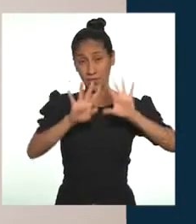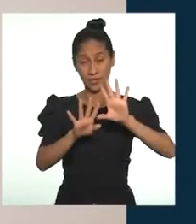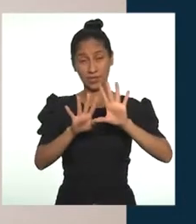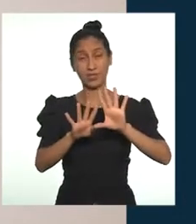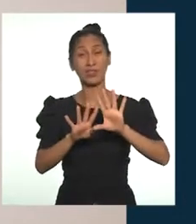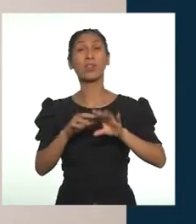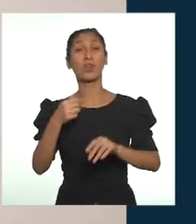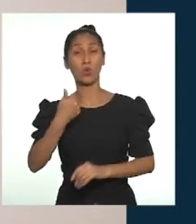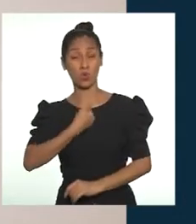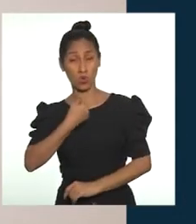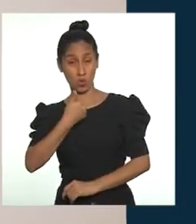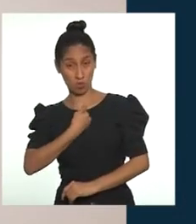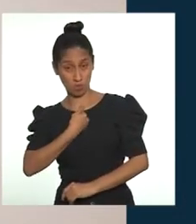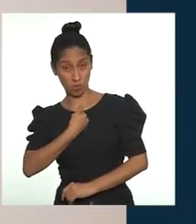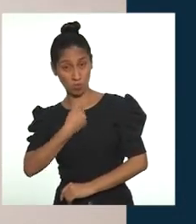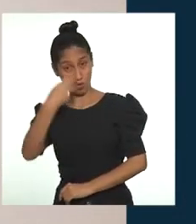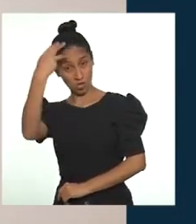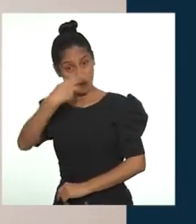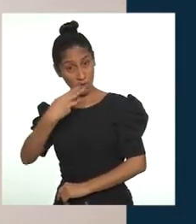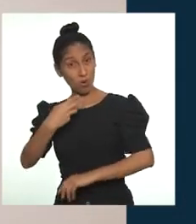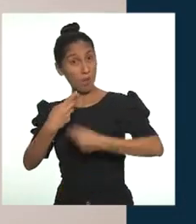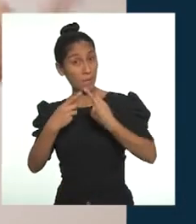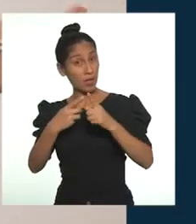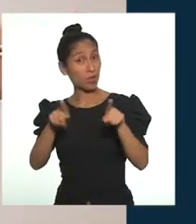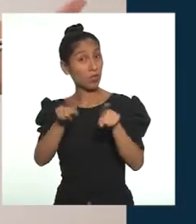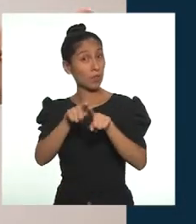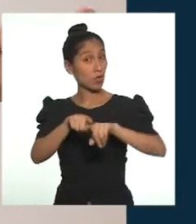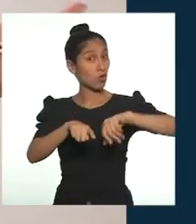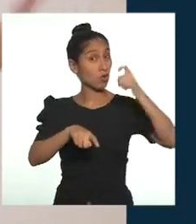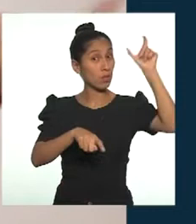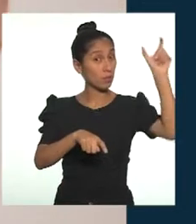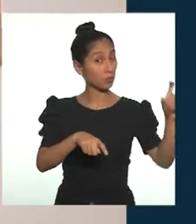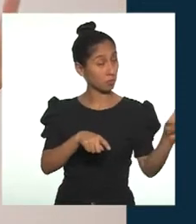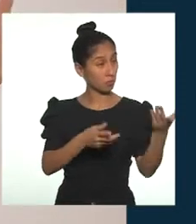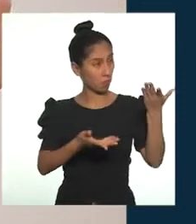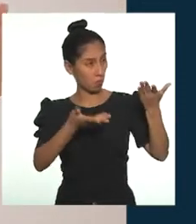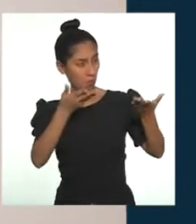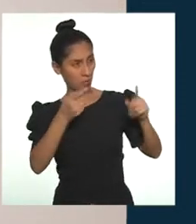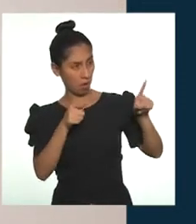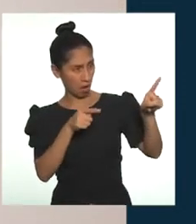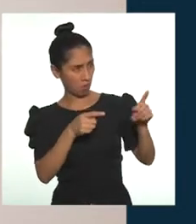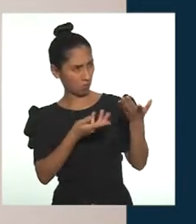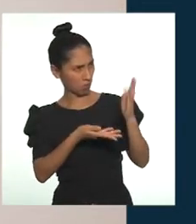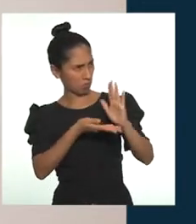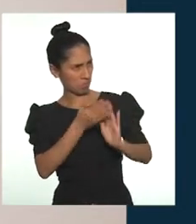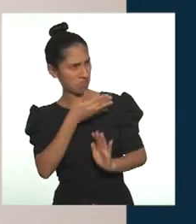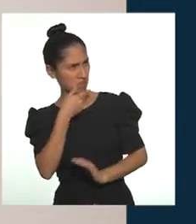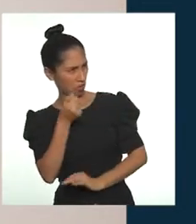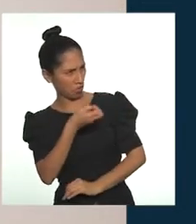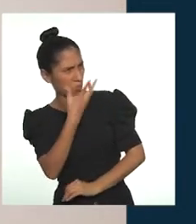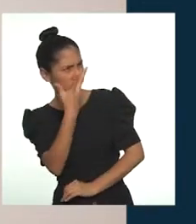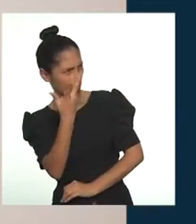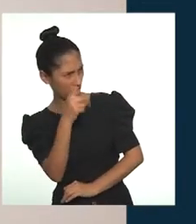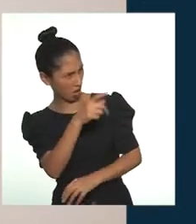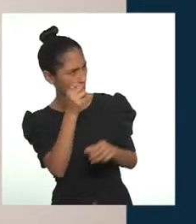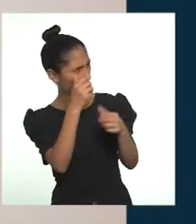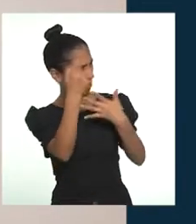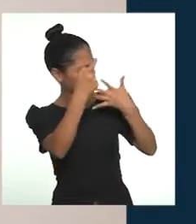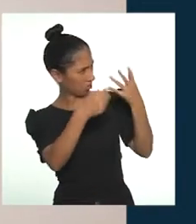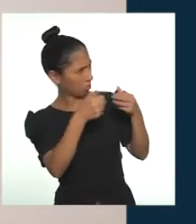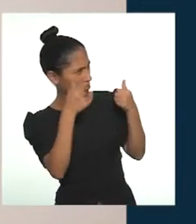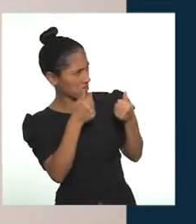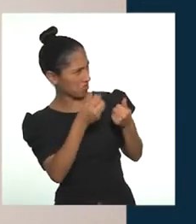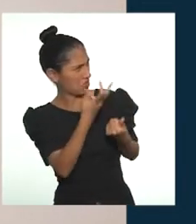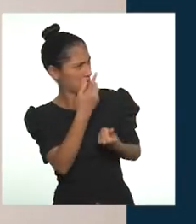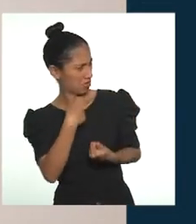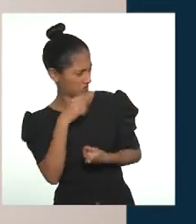comparamos con la otra persona. Nos comparamos porque a un amigo le salió algo mejor que a mí, o porque a una amiga de repente le